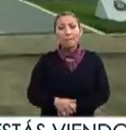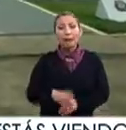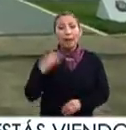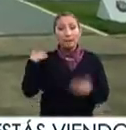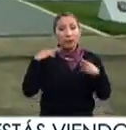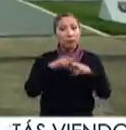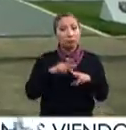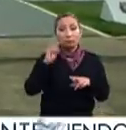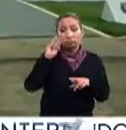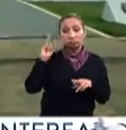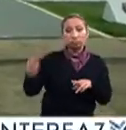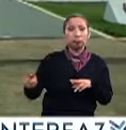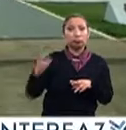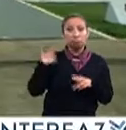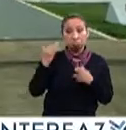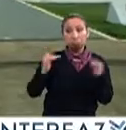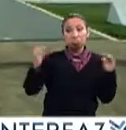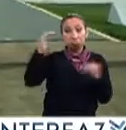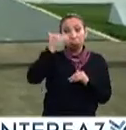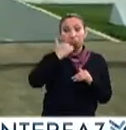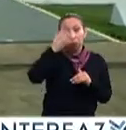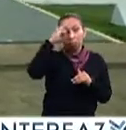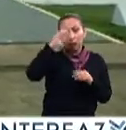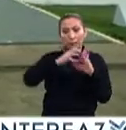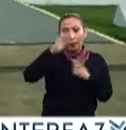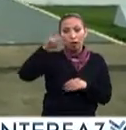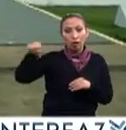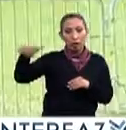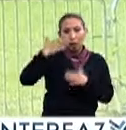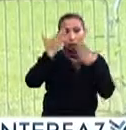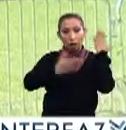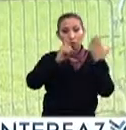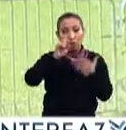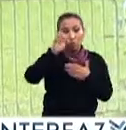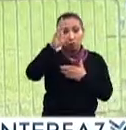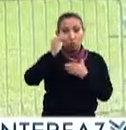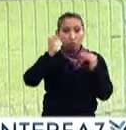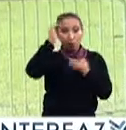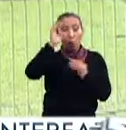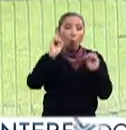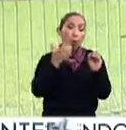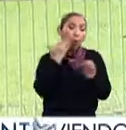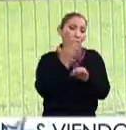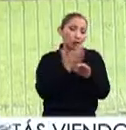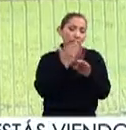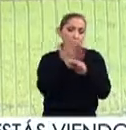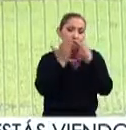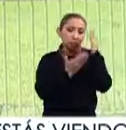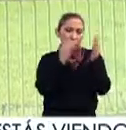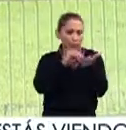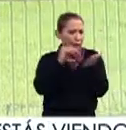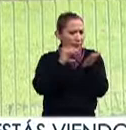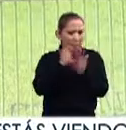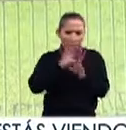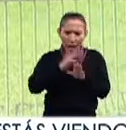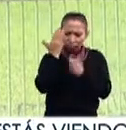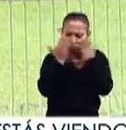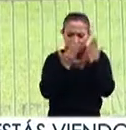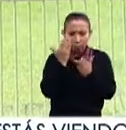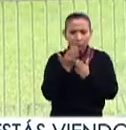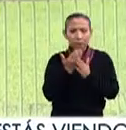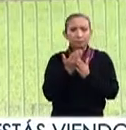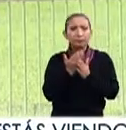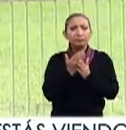los profesores tienen un gran nivel, la mayoría de allá estudia doctorado o están haciendo doctorados y siguen estudiando, se siguen preparando